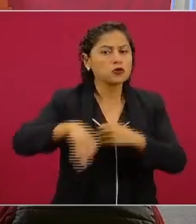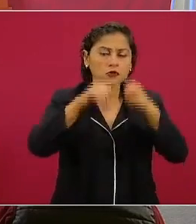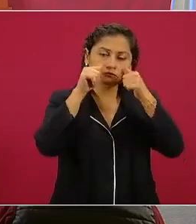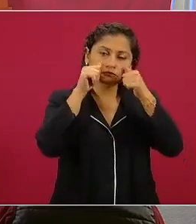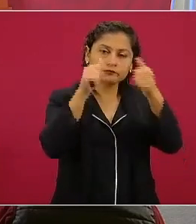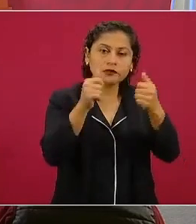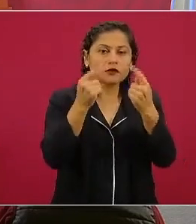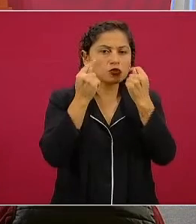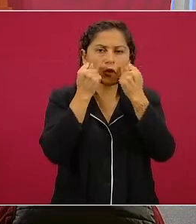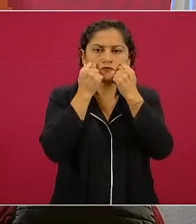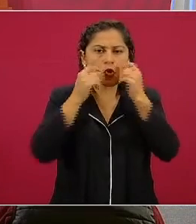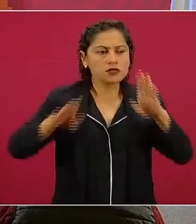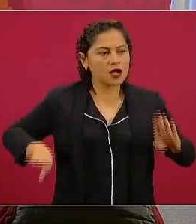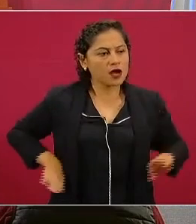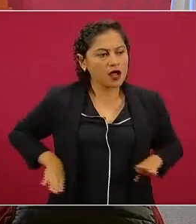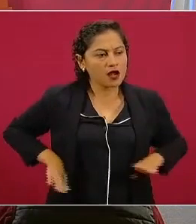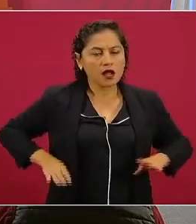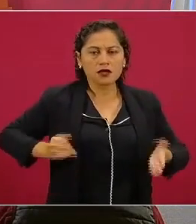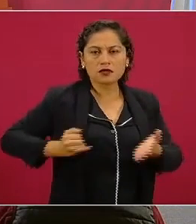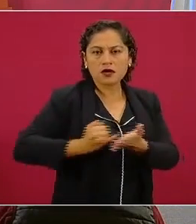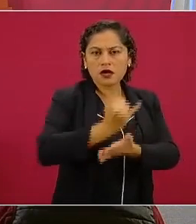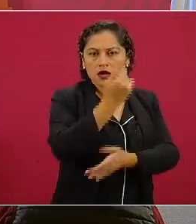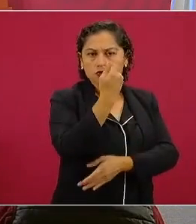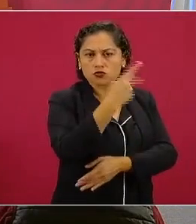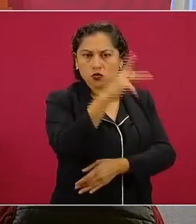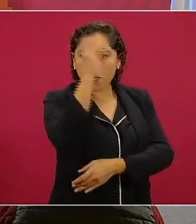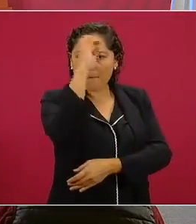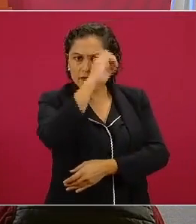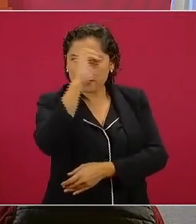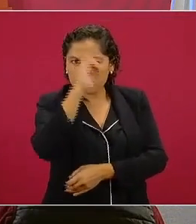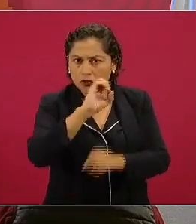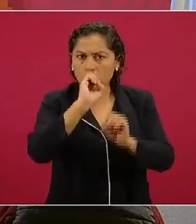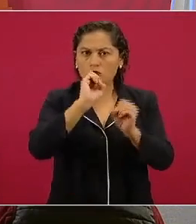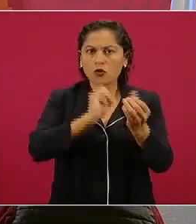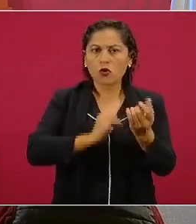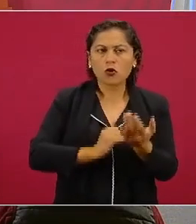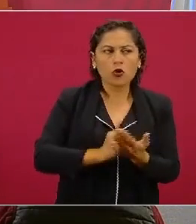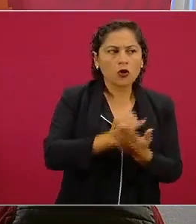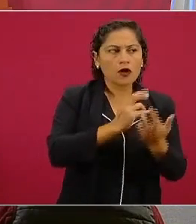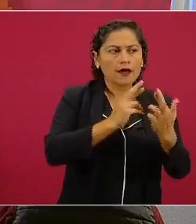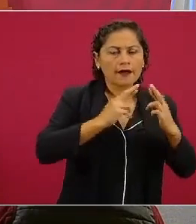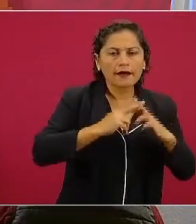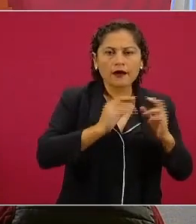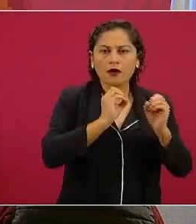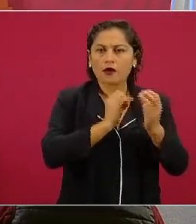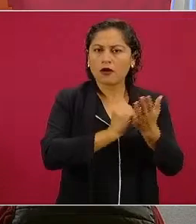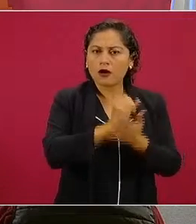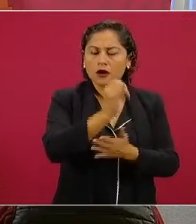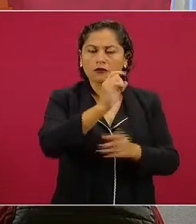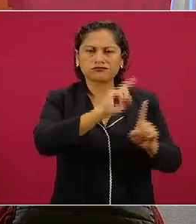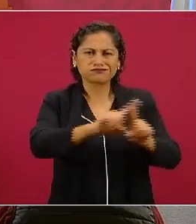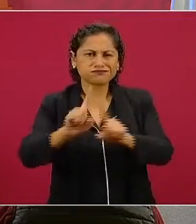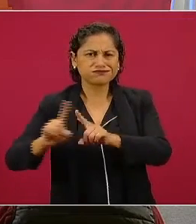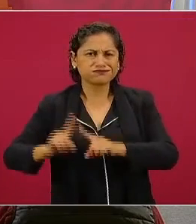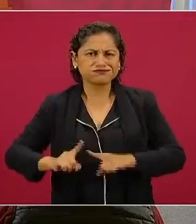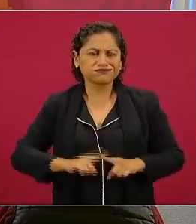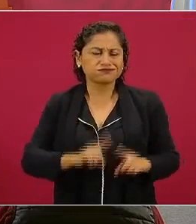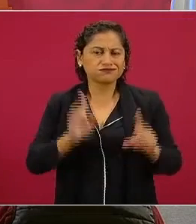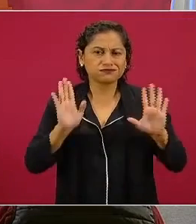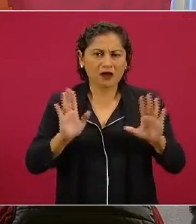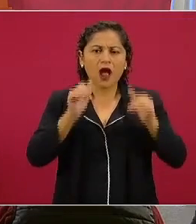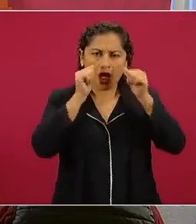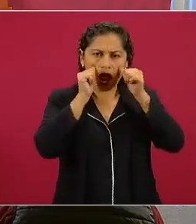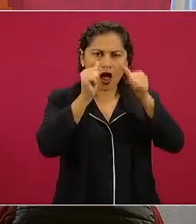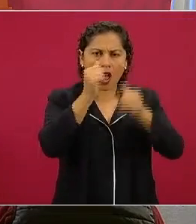partidos, sectores económicos, pero se aplicará el principio de que por el bien de todos, primero los